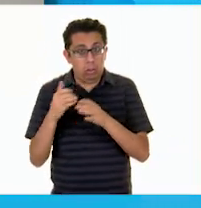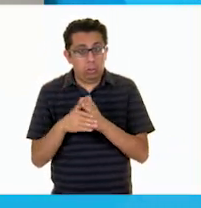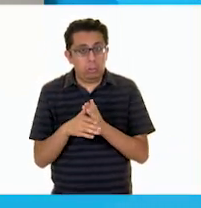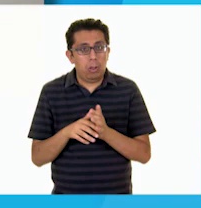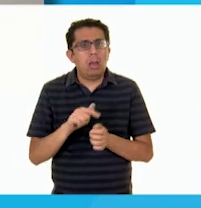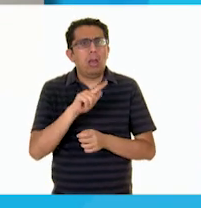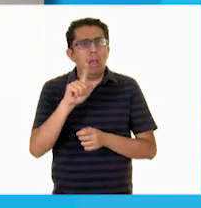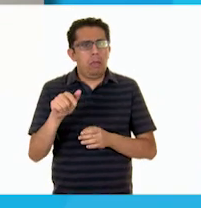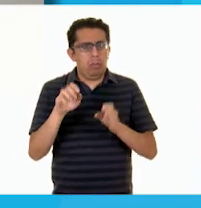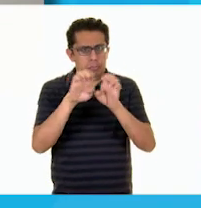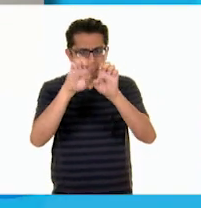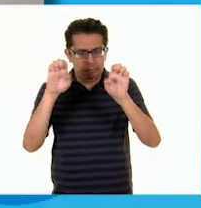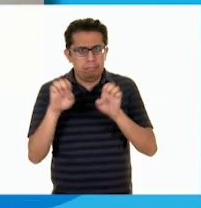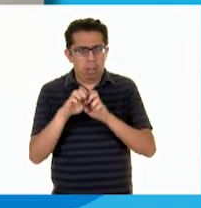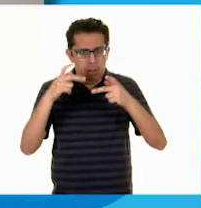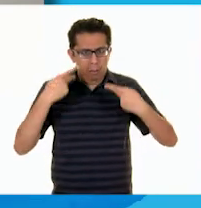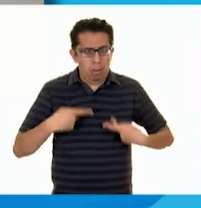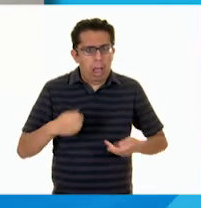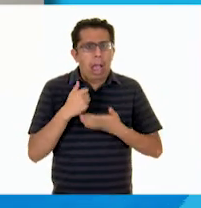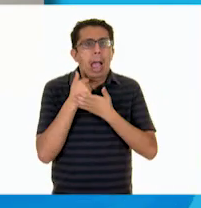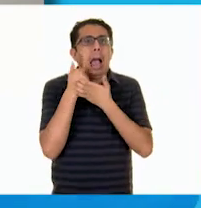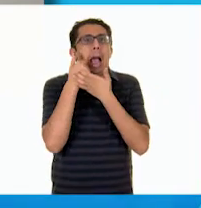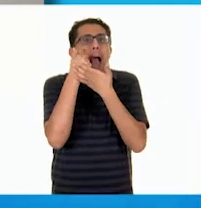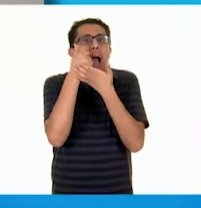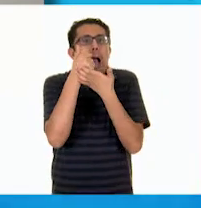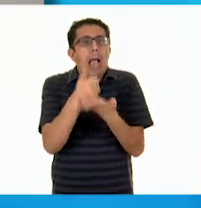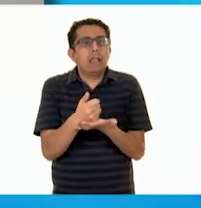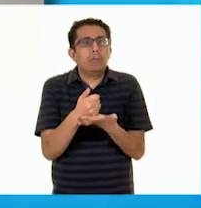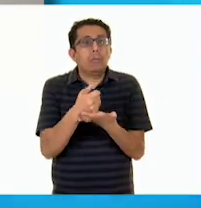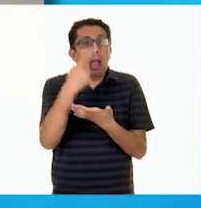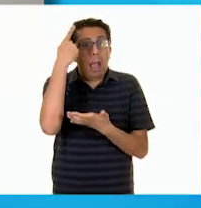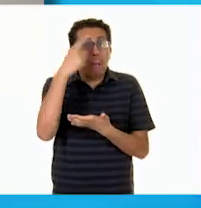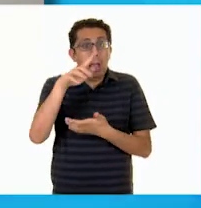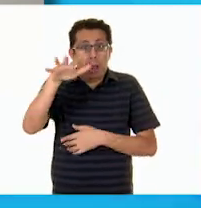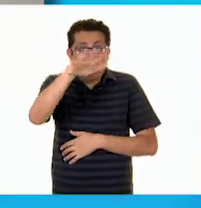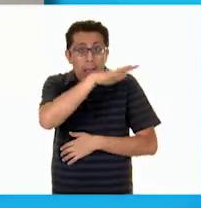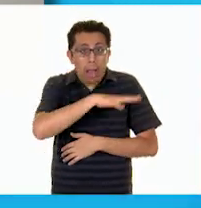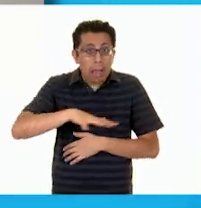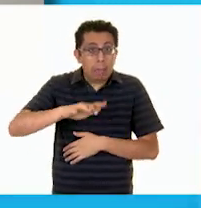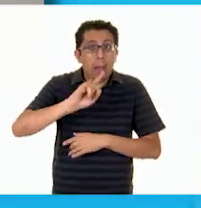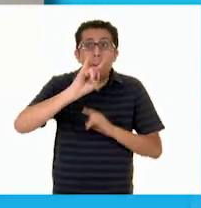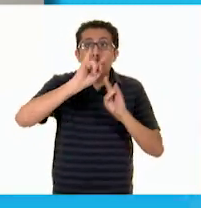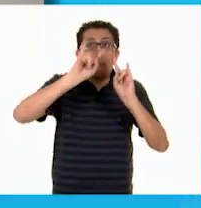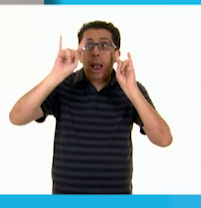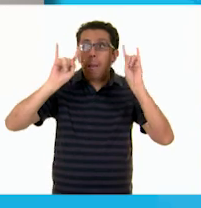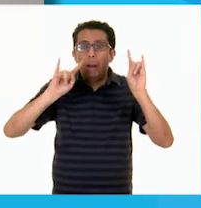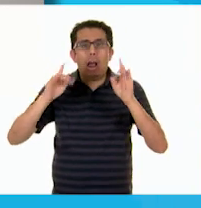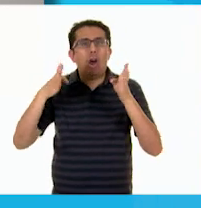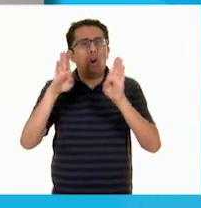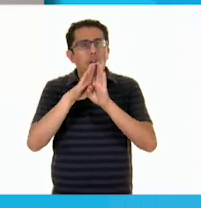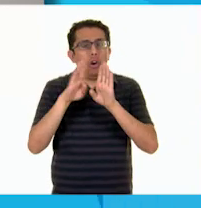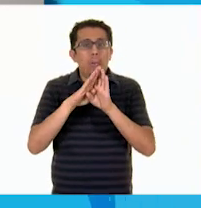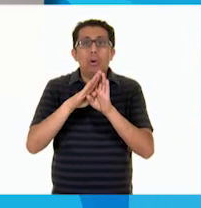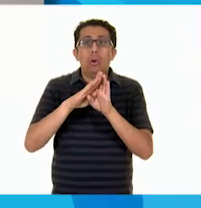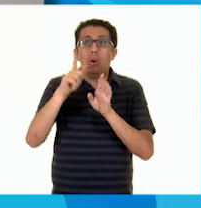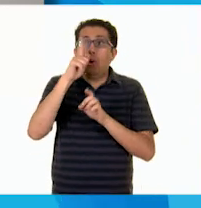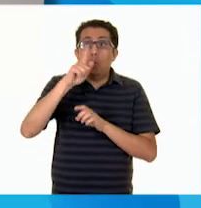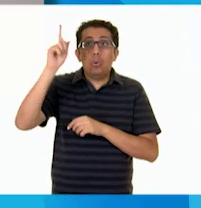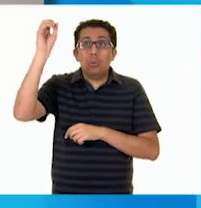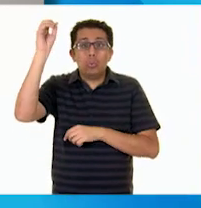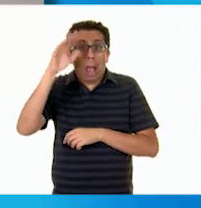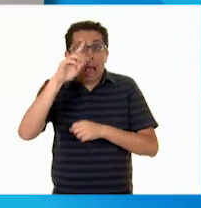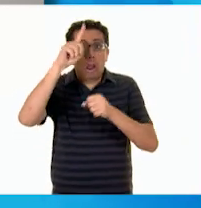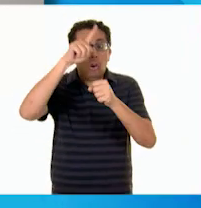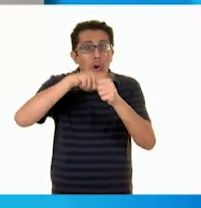el equipo de museografía le ayuda a adaptar el contenido al espacio de las salas. Así se elegirán la luz, los colores y las